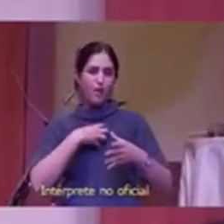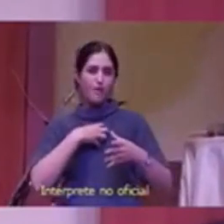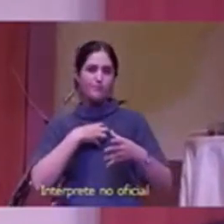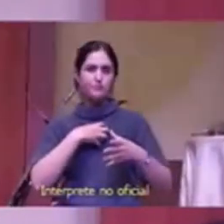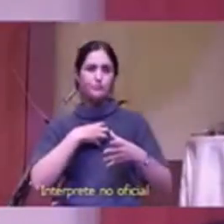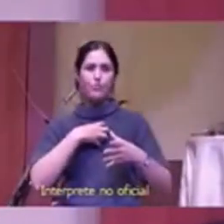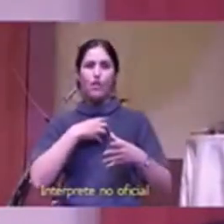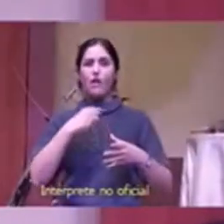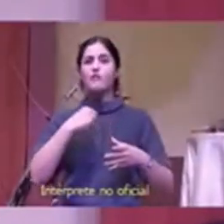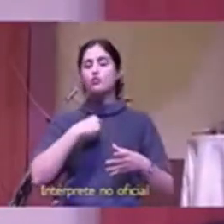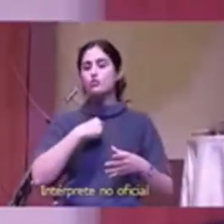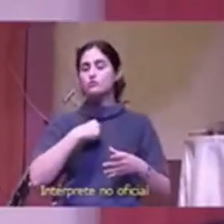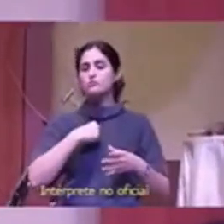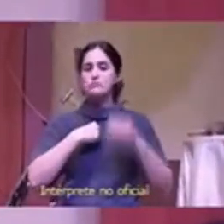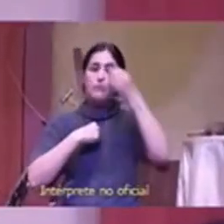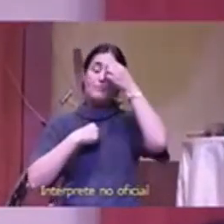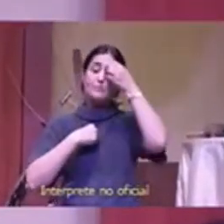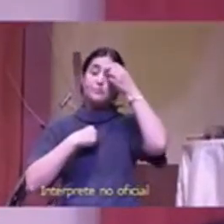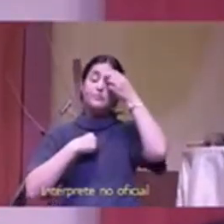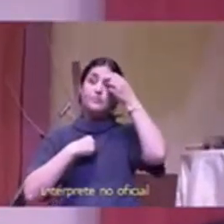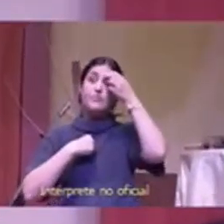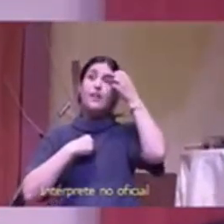entramos y prendemos la luz